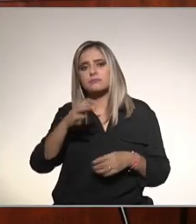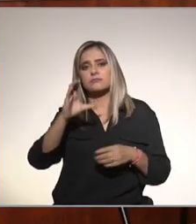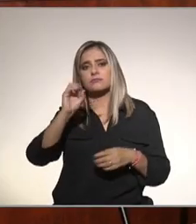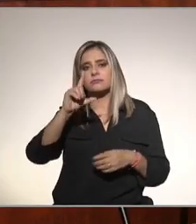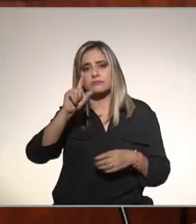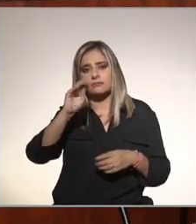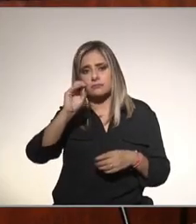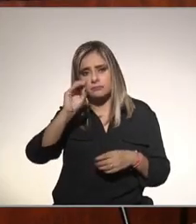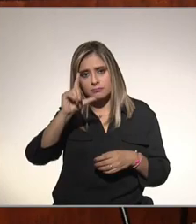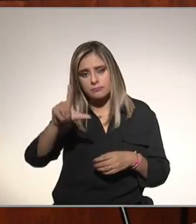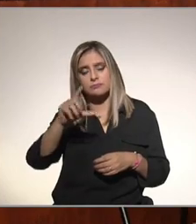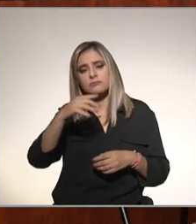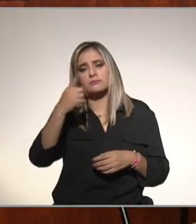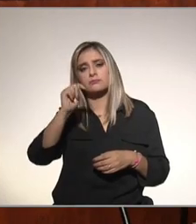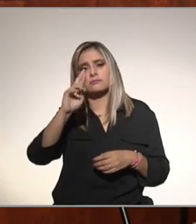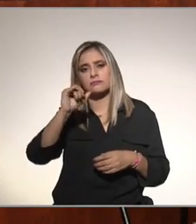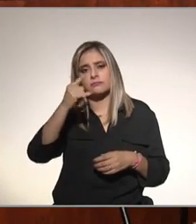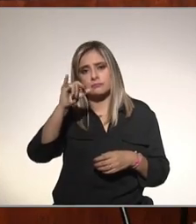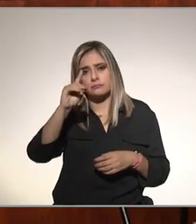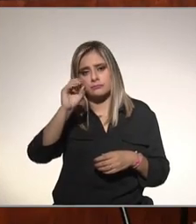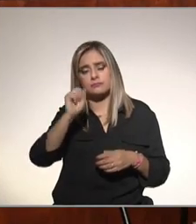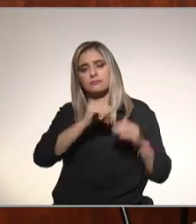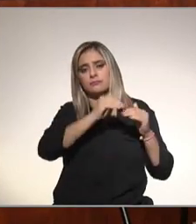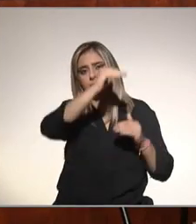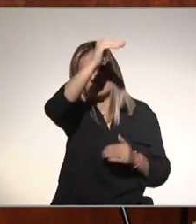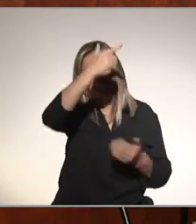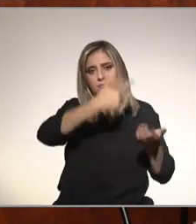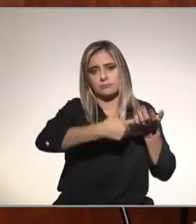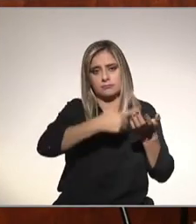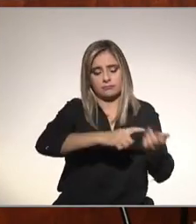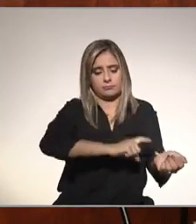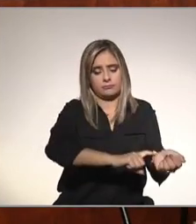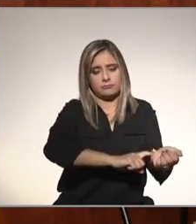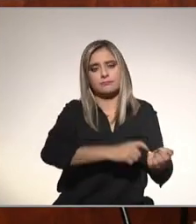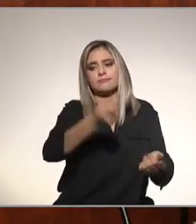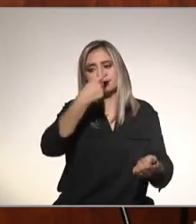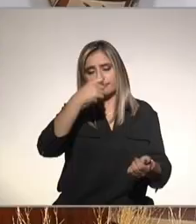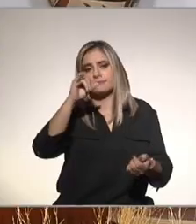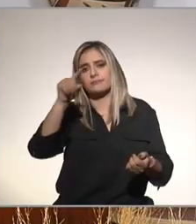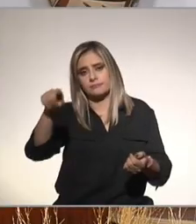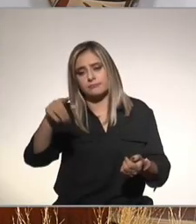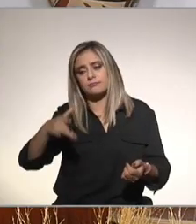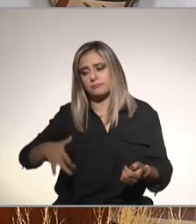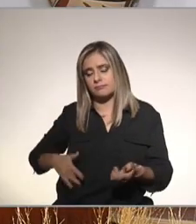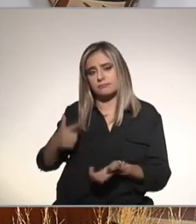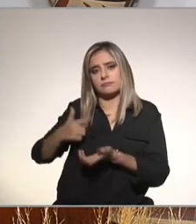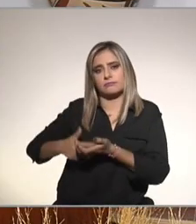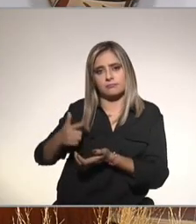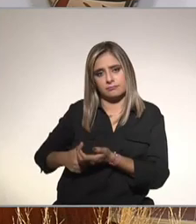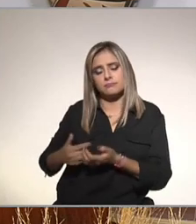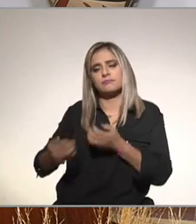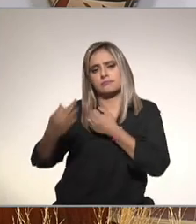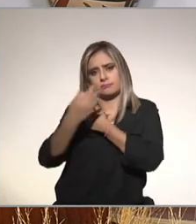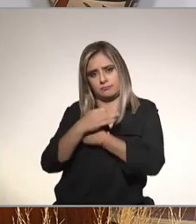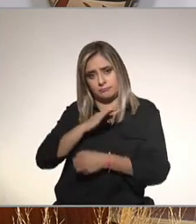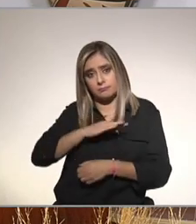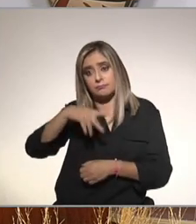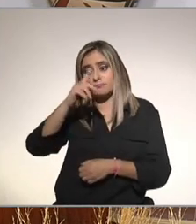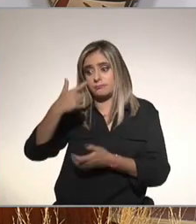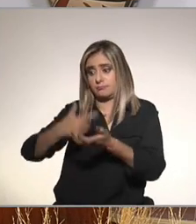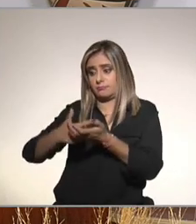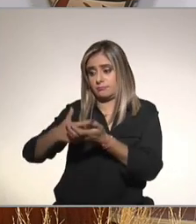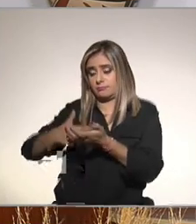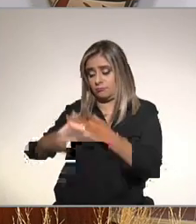triglicéridos están elevados en esos pacientes lo usamos para bajar colesterol triglicéridos y por ende a lo mejor te está protegiendo del hígado graso pero no es un